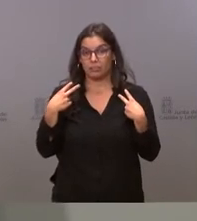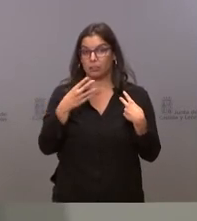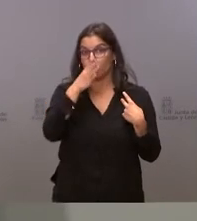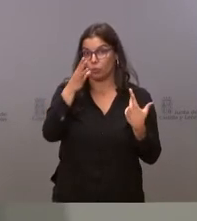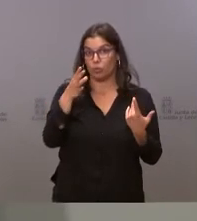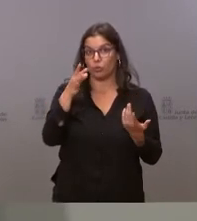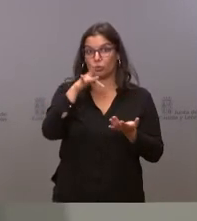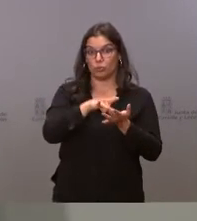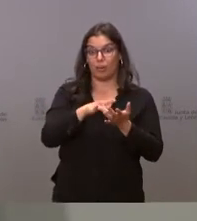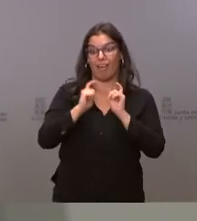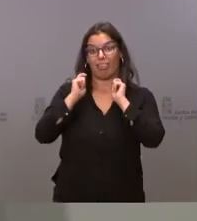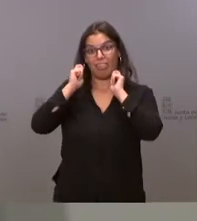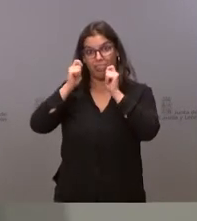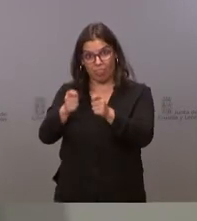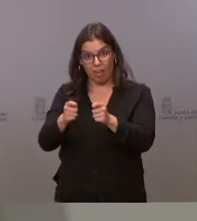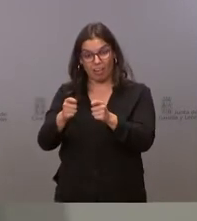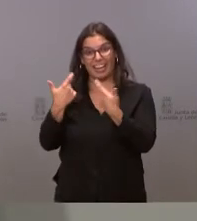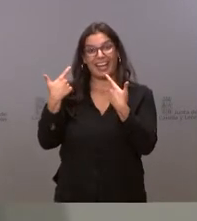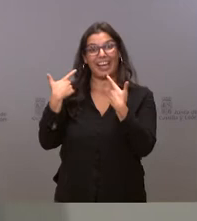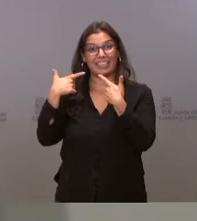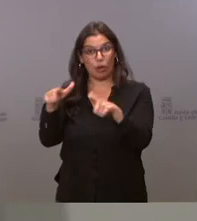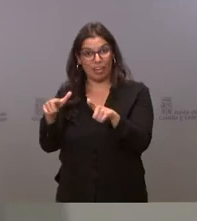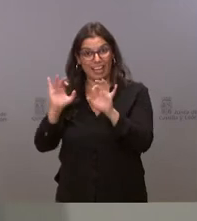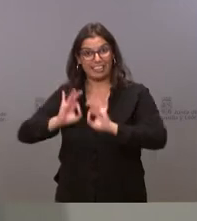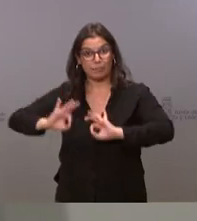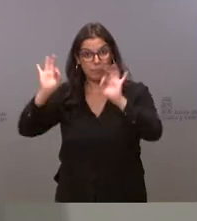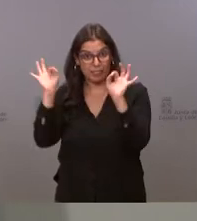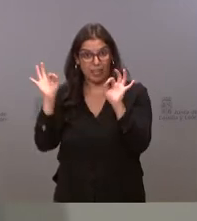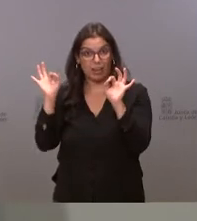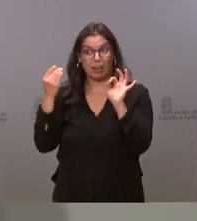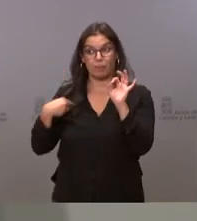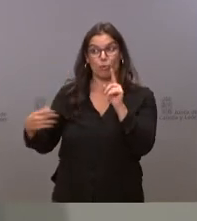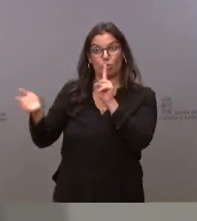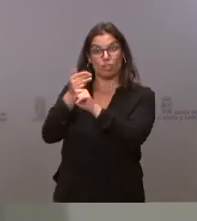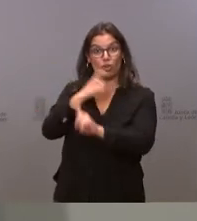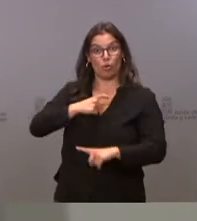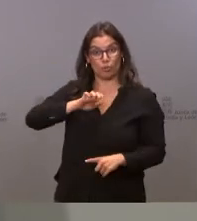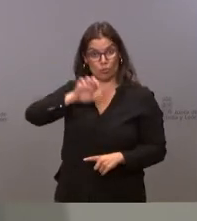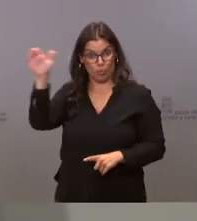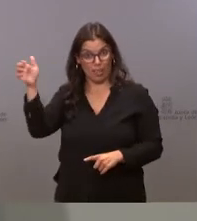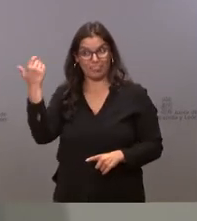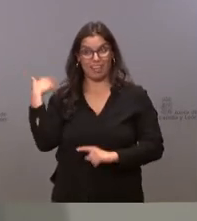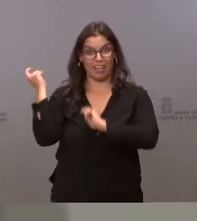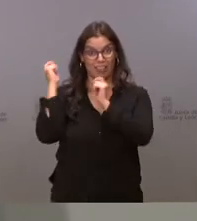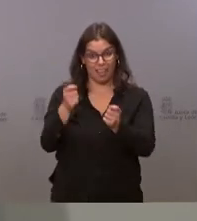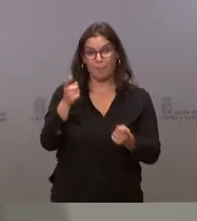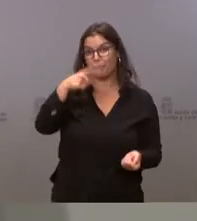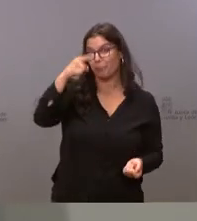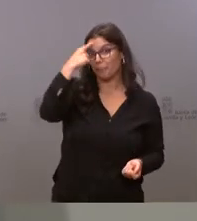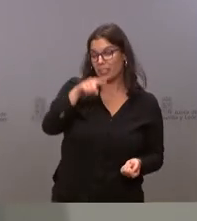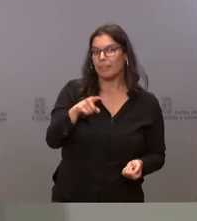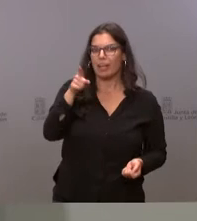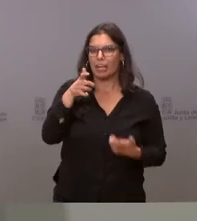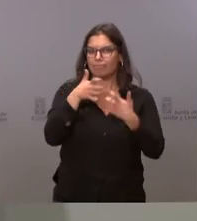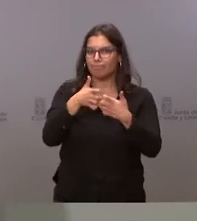ese privilegio de tener beneficios fiscales en la Comisión Europea. Saben ustedes que esto ha sido uno